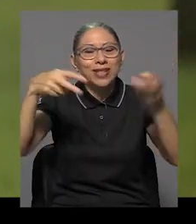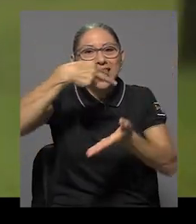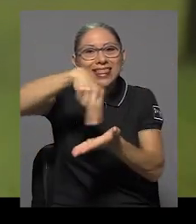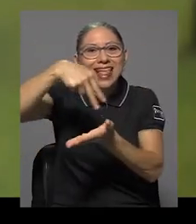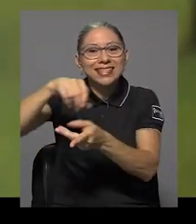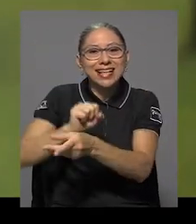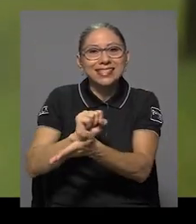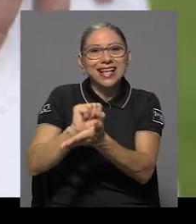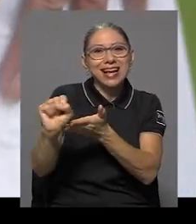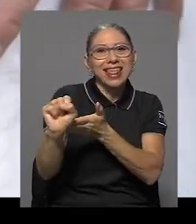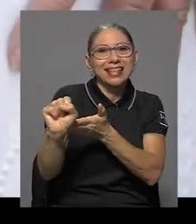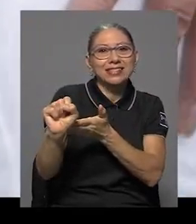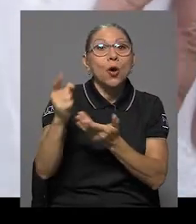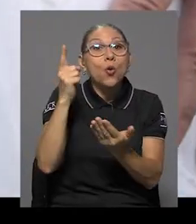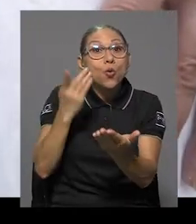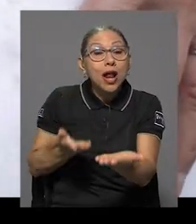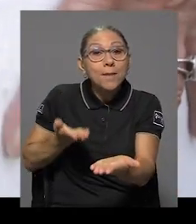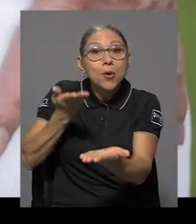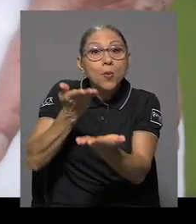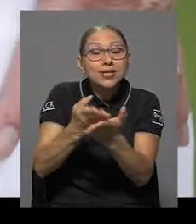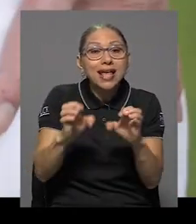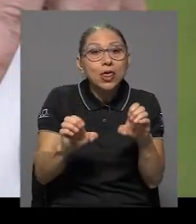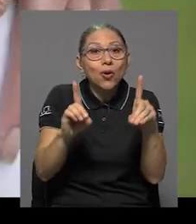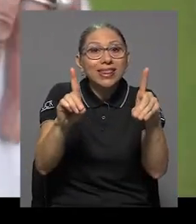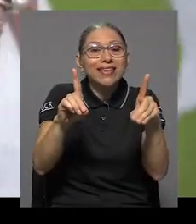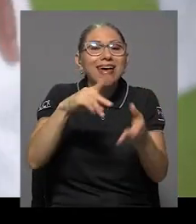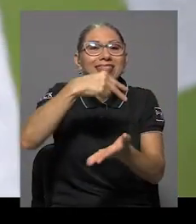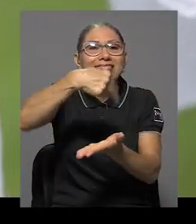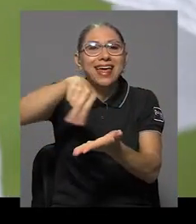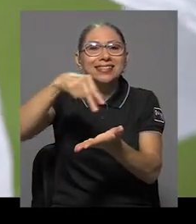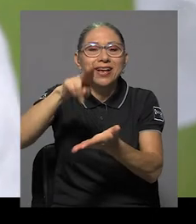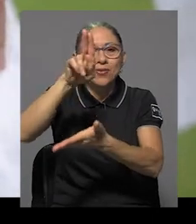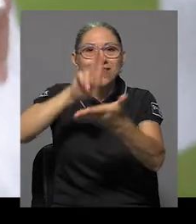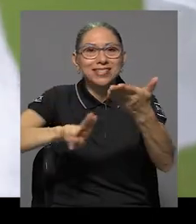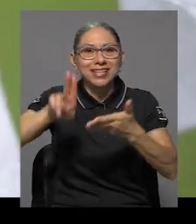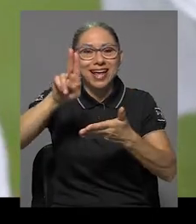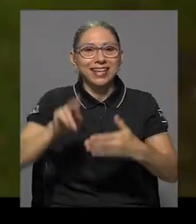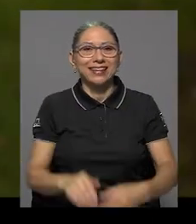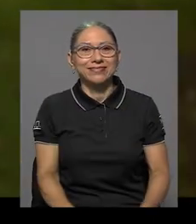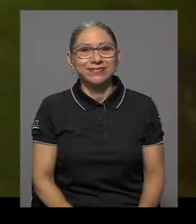Sagradas, una propuesta educativa de danza universitaria.